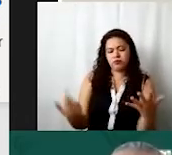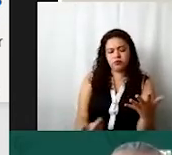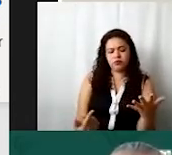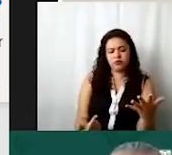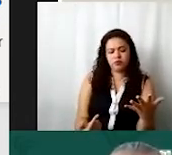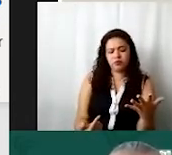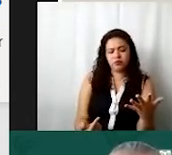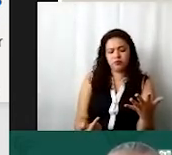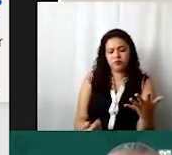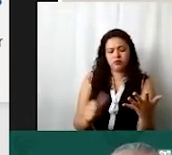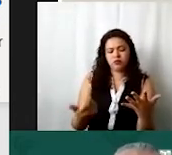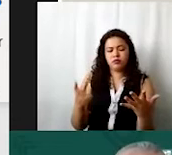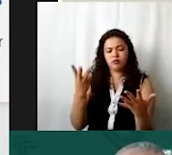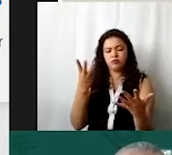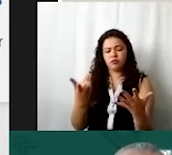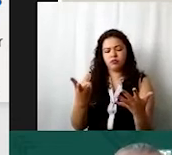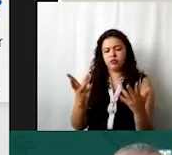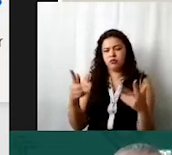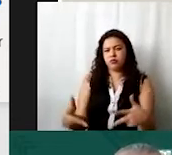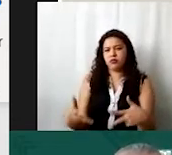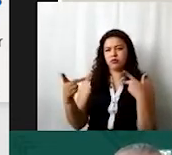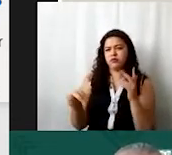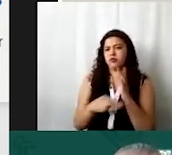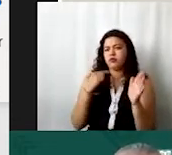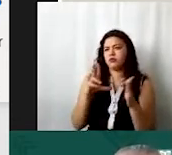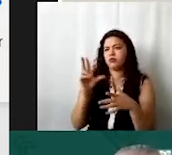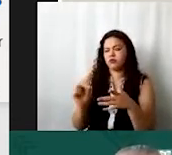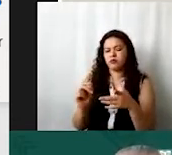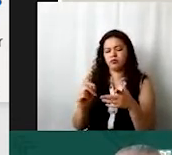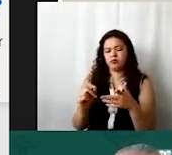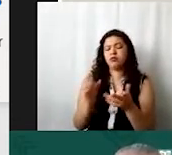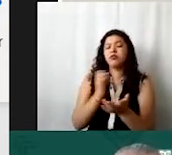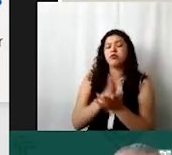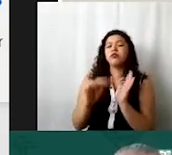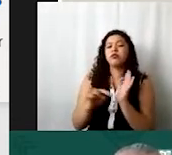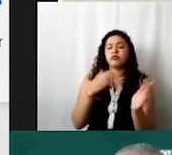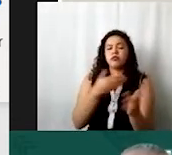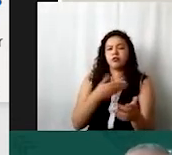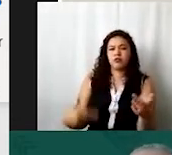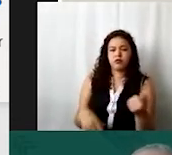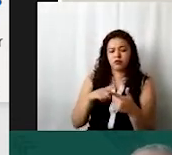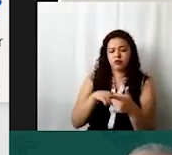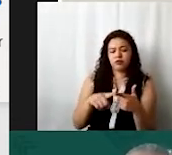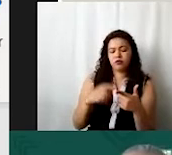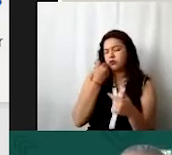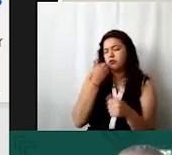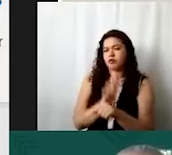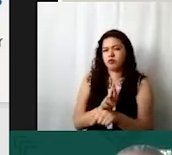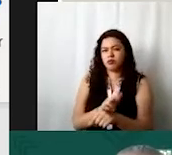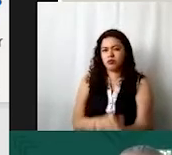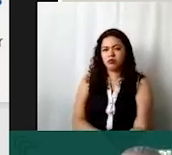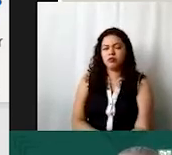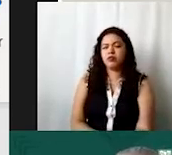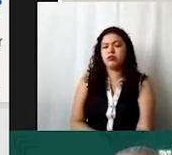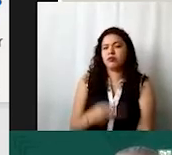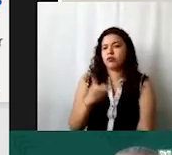nosotros tres están en forma virtual no van a firmar solamente van a firmar el presidente y el secretario pero es